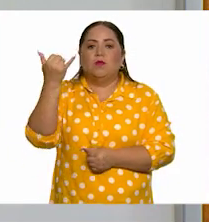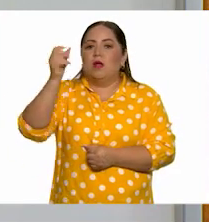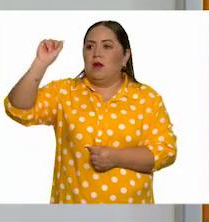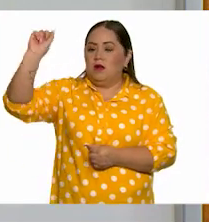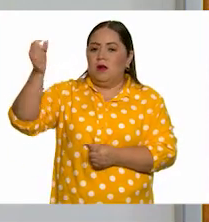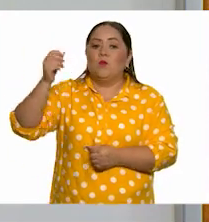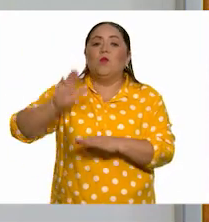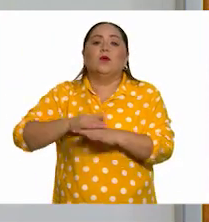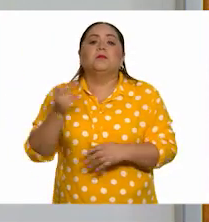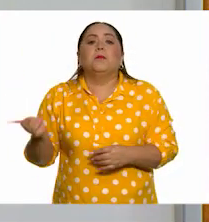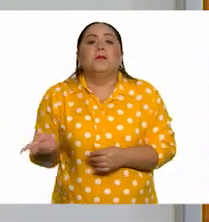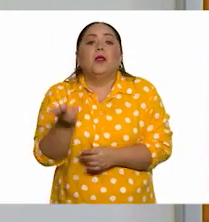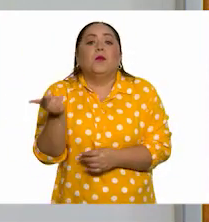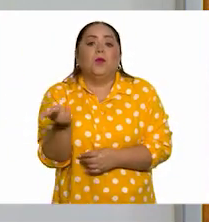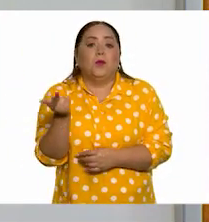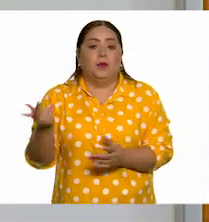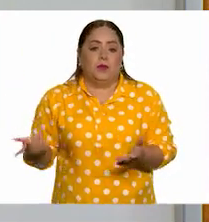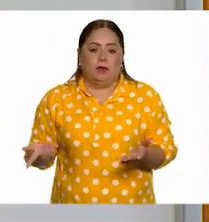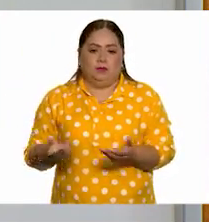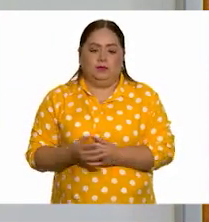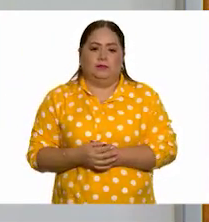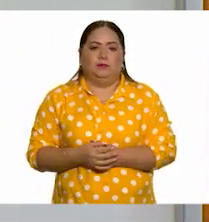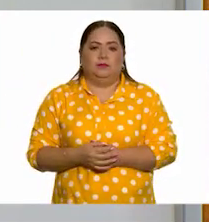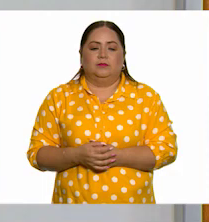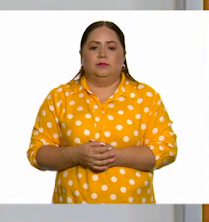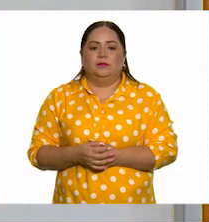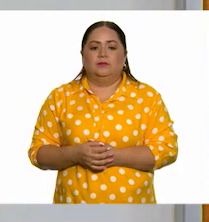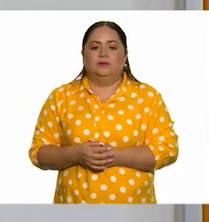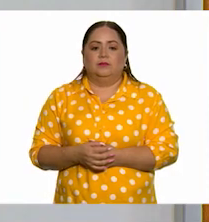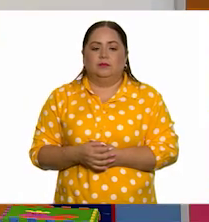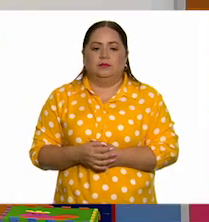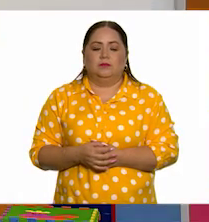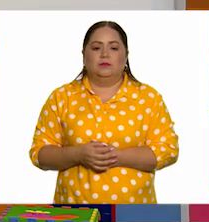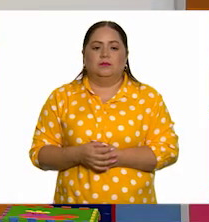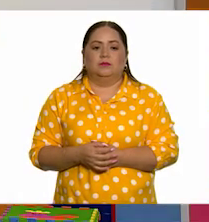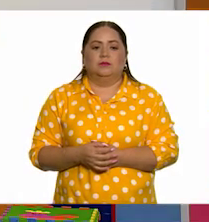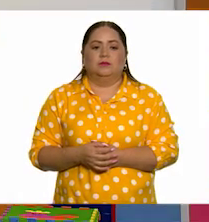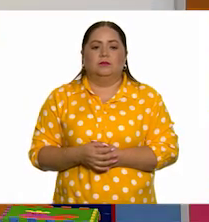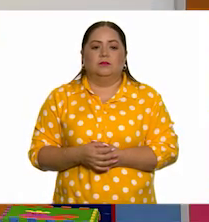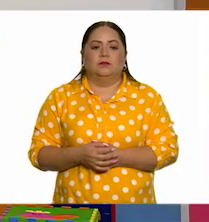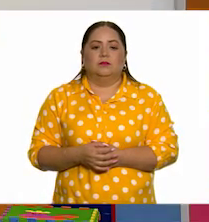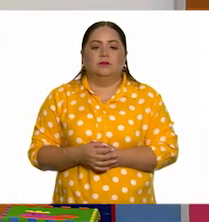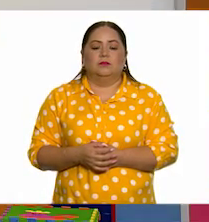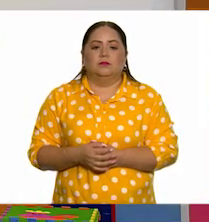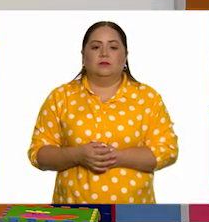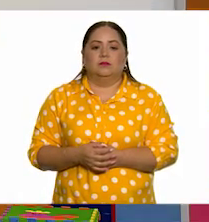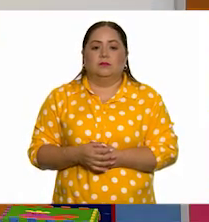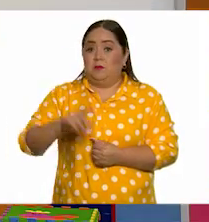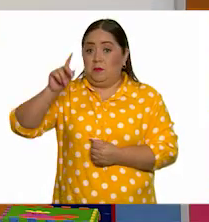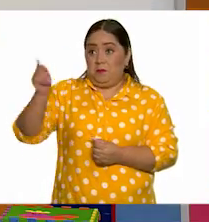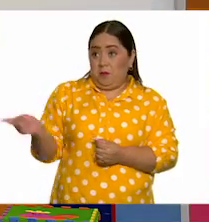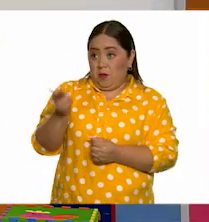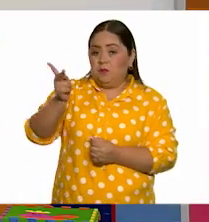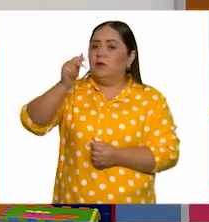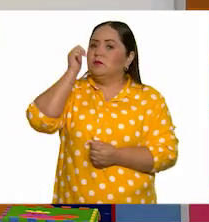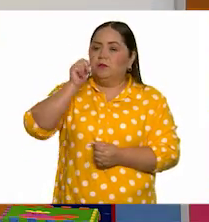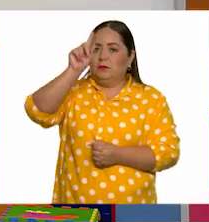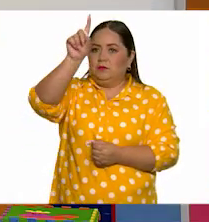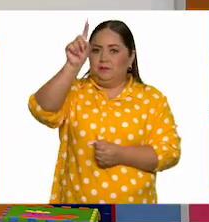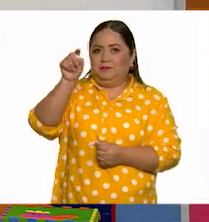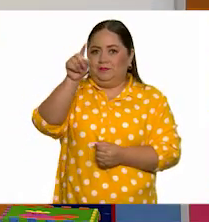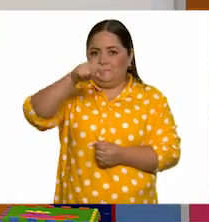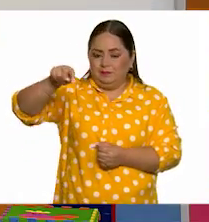acento y se escribe la pregunta. Así es. En pregunta lleva acento cómo,